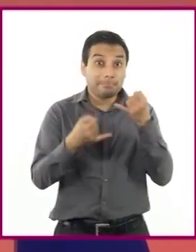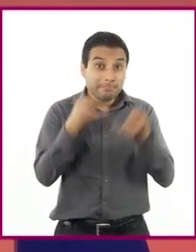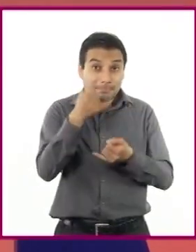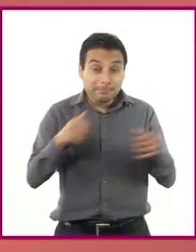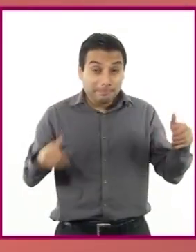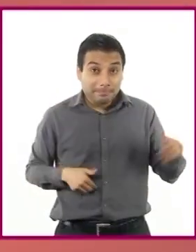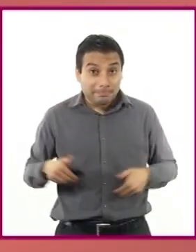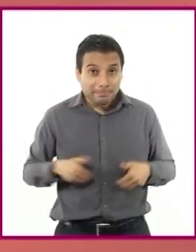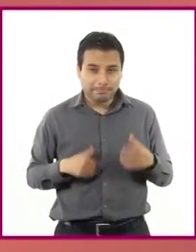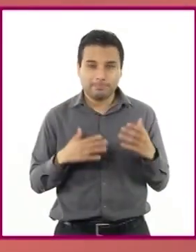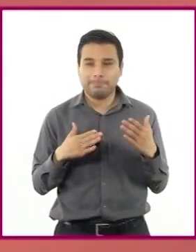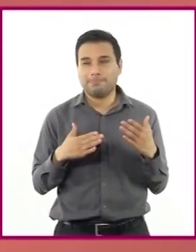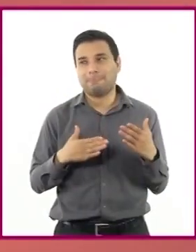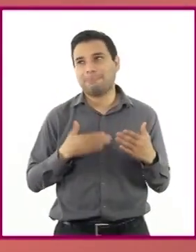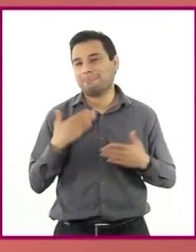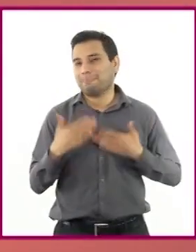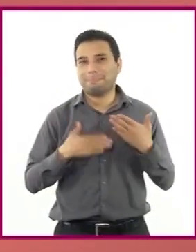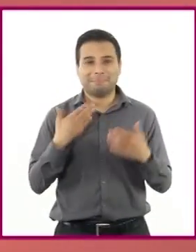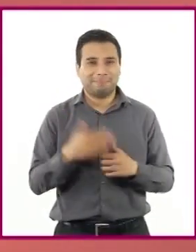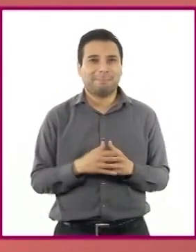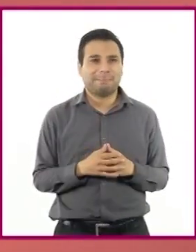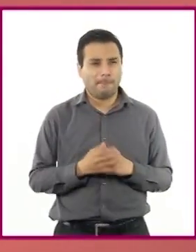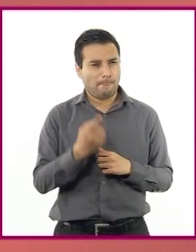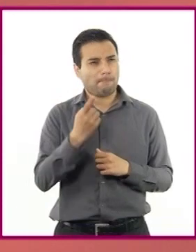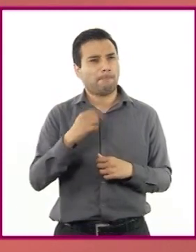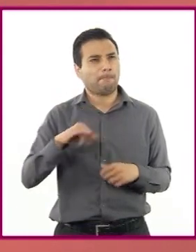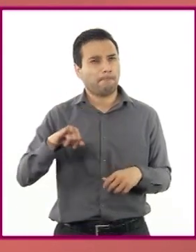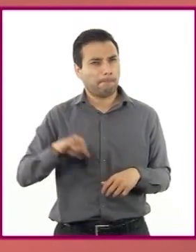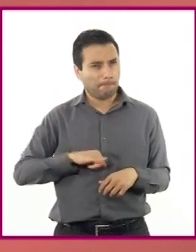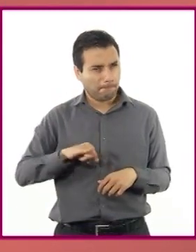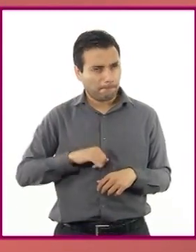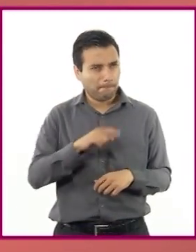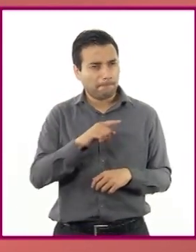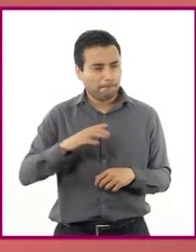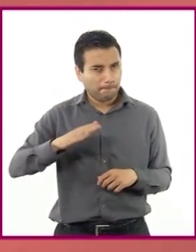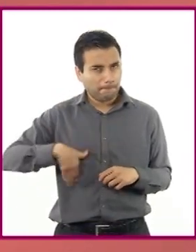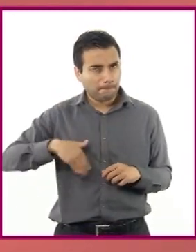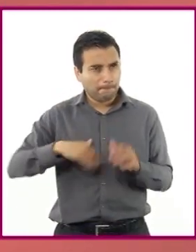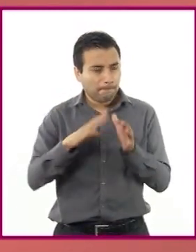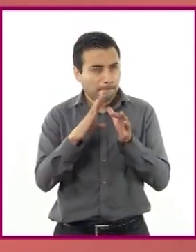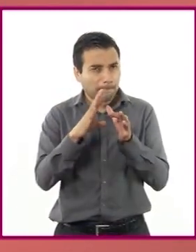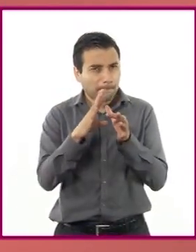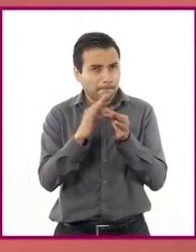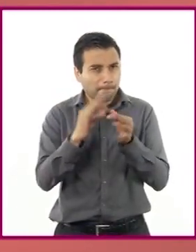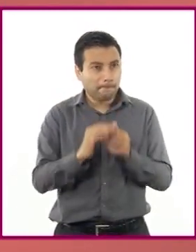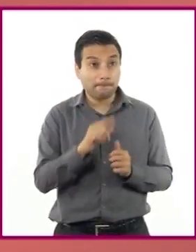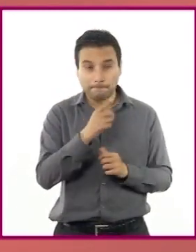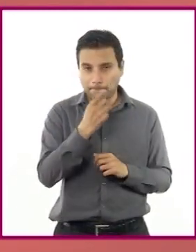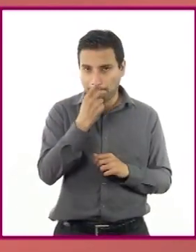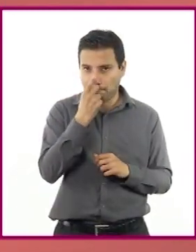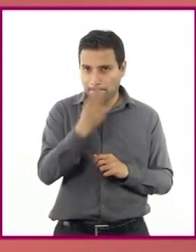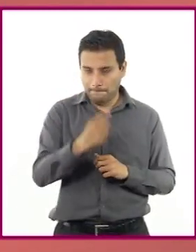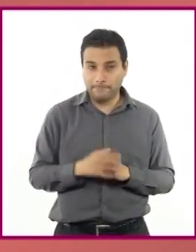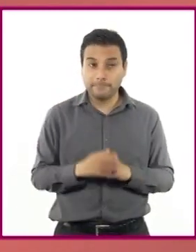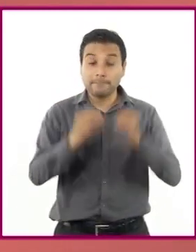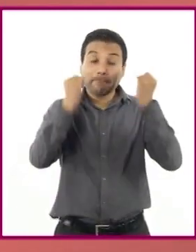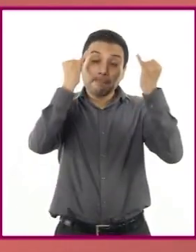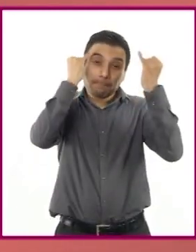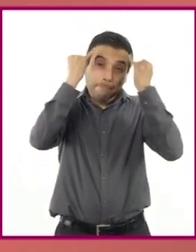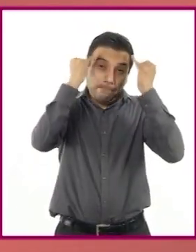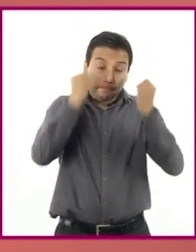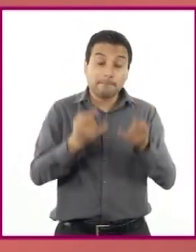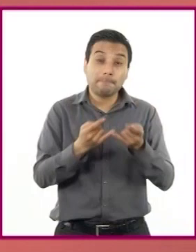divertido, pero me llama la atención una palabra que acabas de utilizar. Dijiste que además de crear sus propias